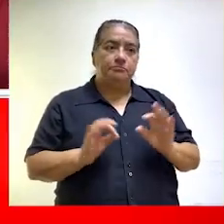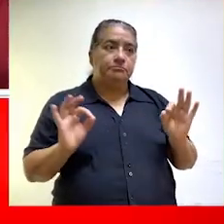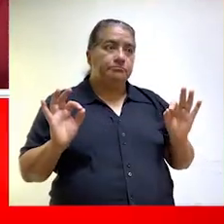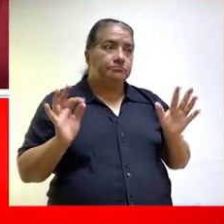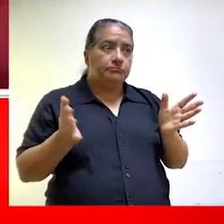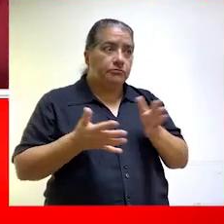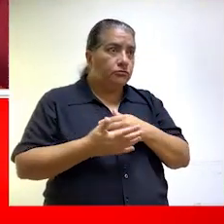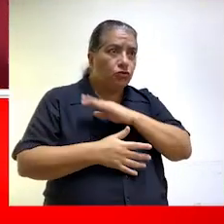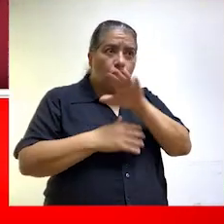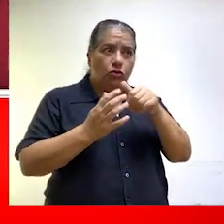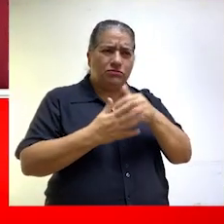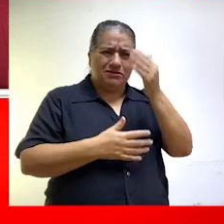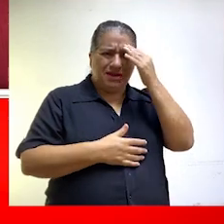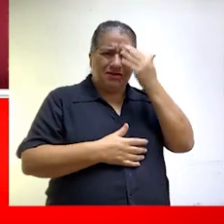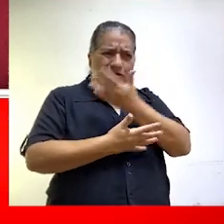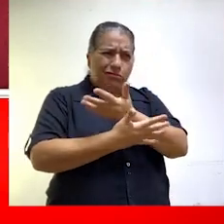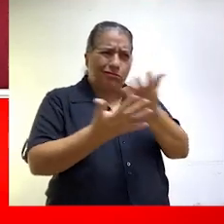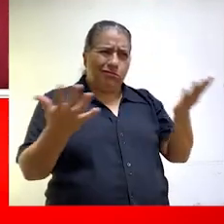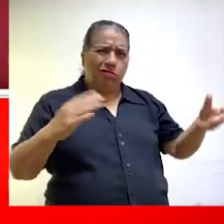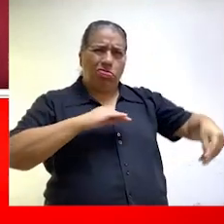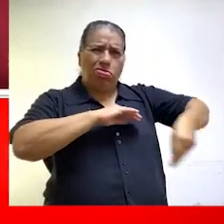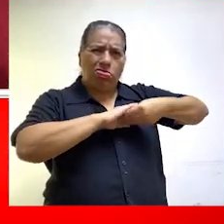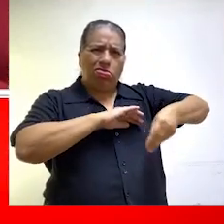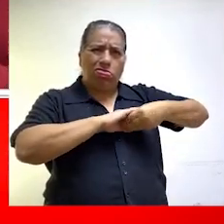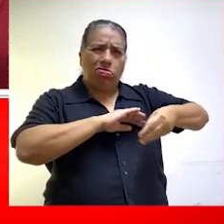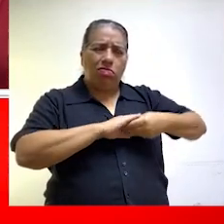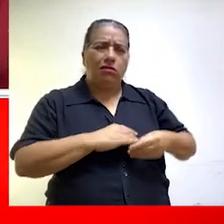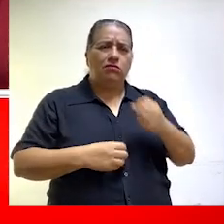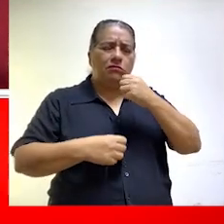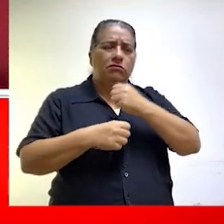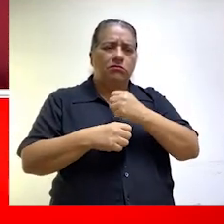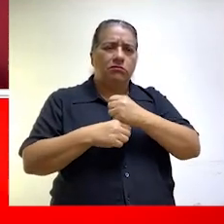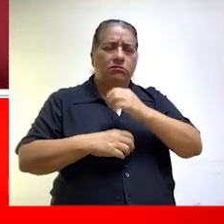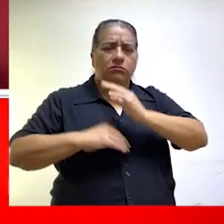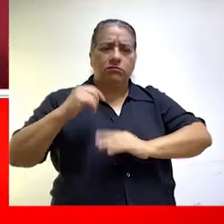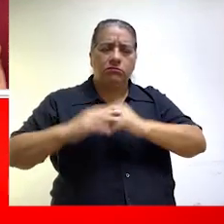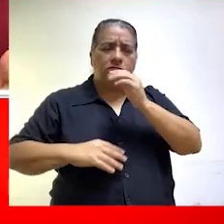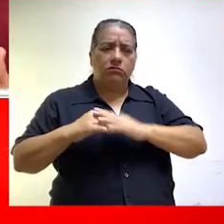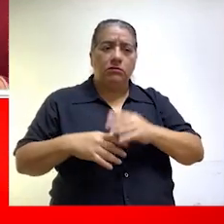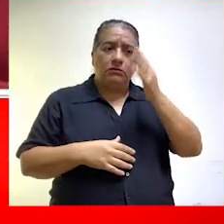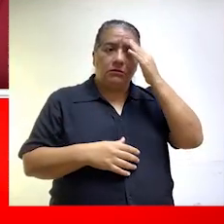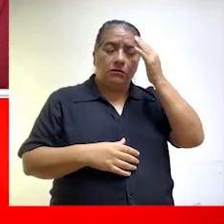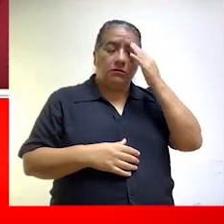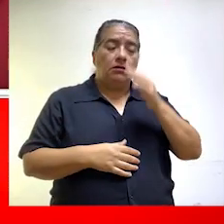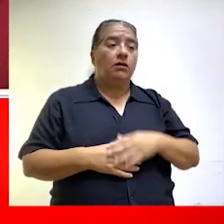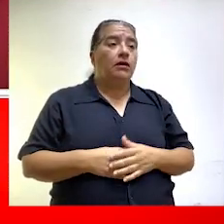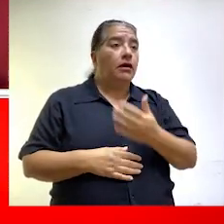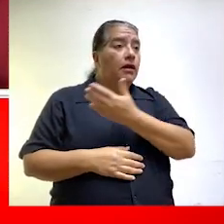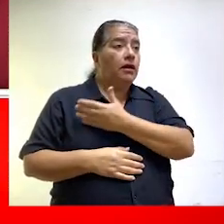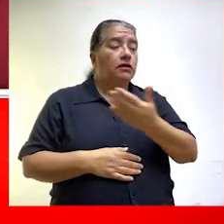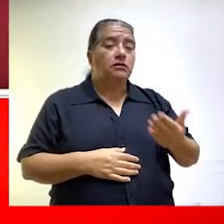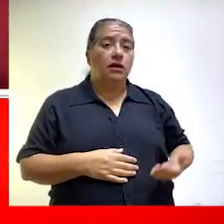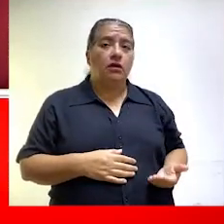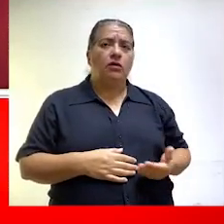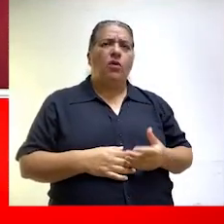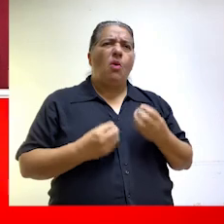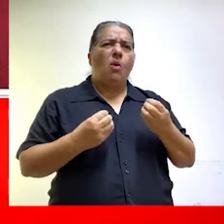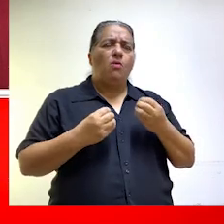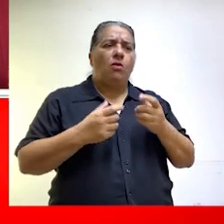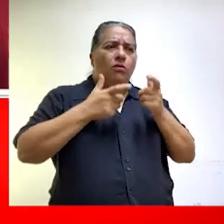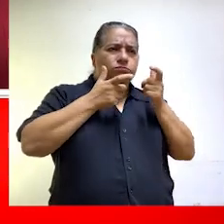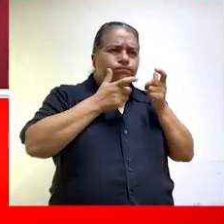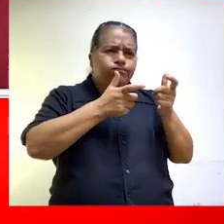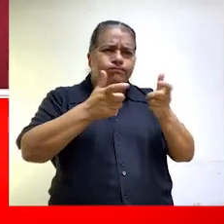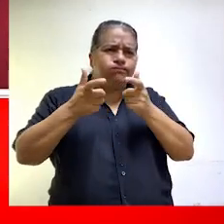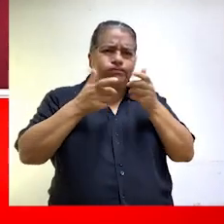Para nadie es un secreto que la corrupción está en las obras y desde ese punto de vista, puede determinar cuánto le ahorró al Estado el control